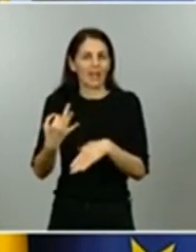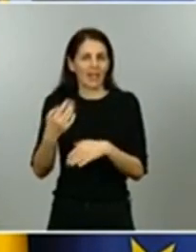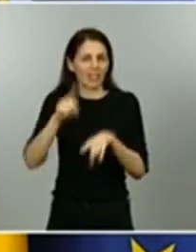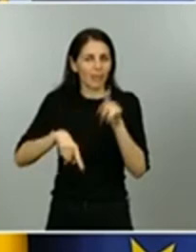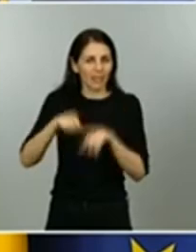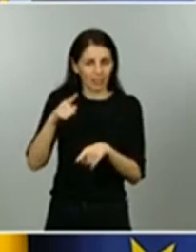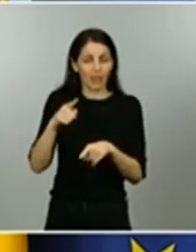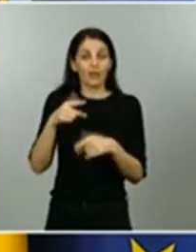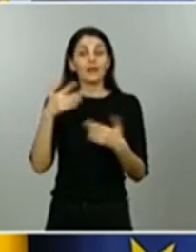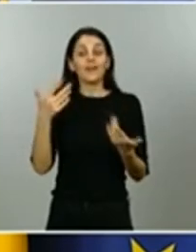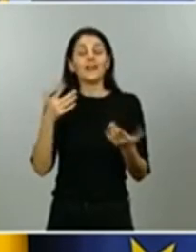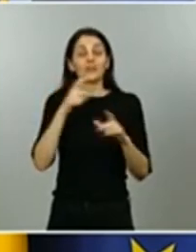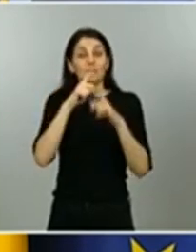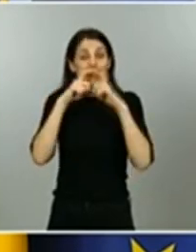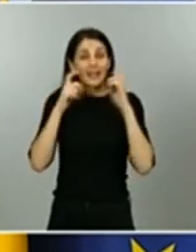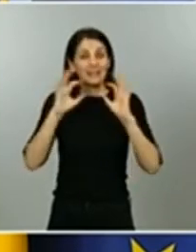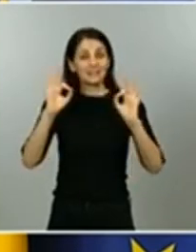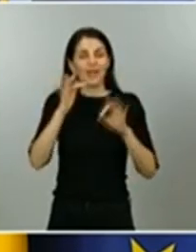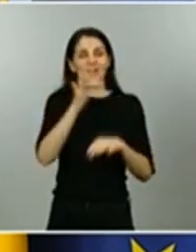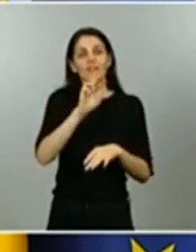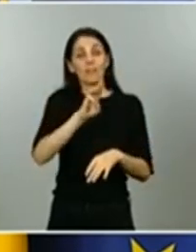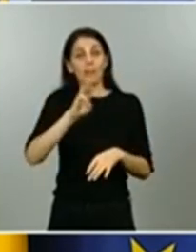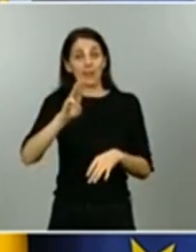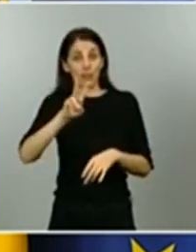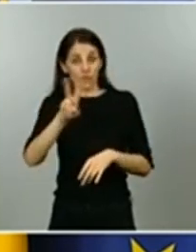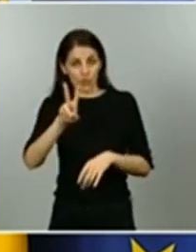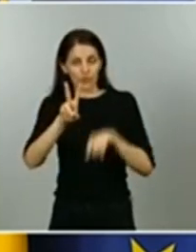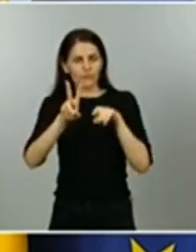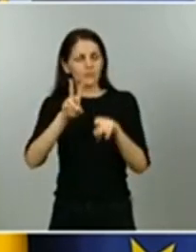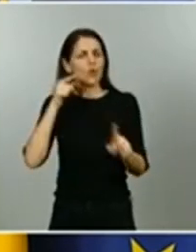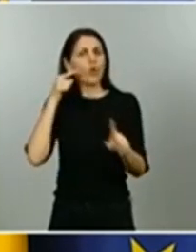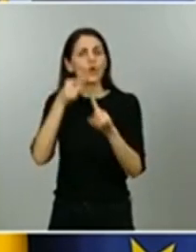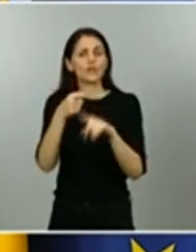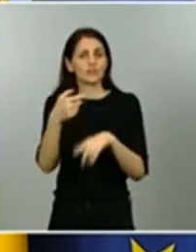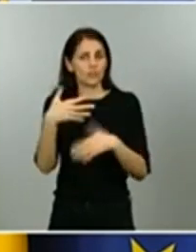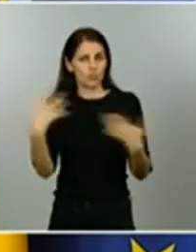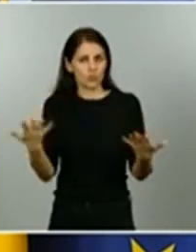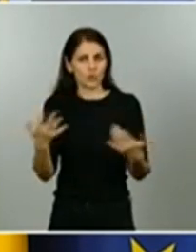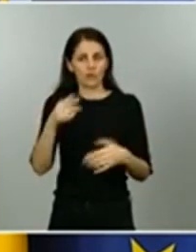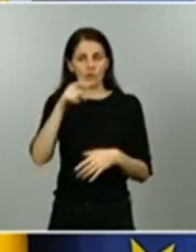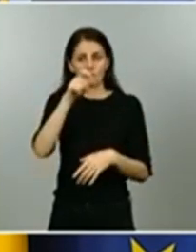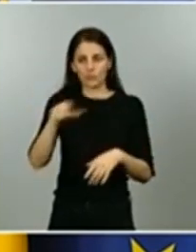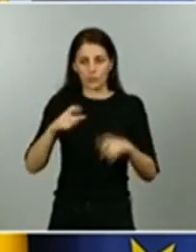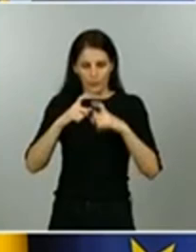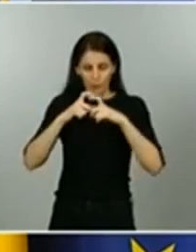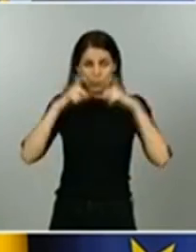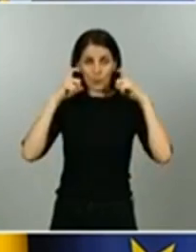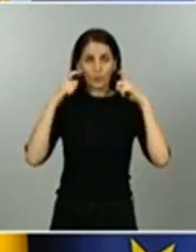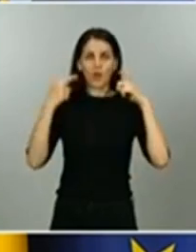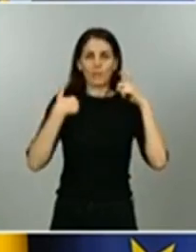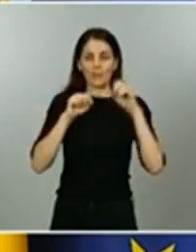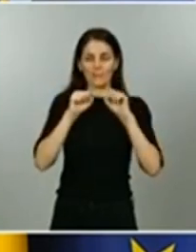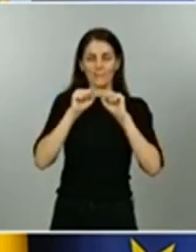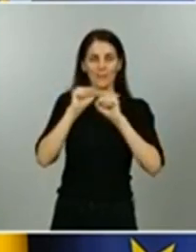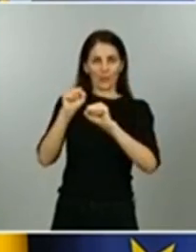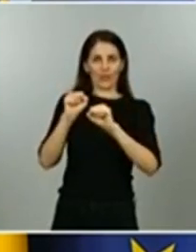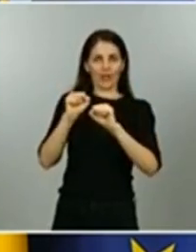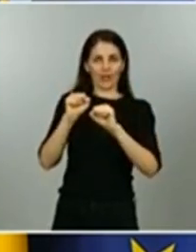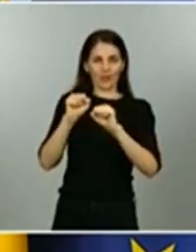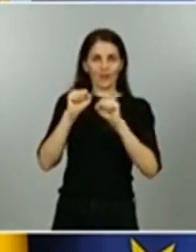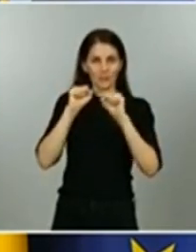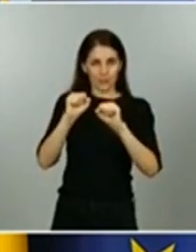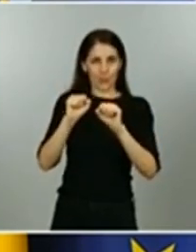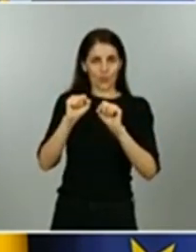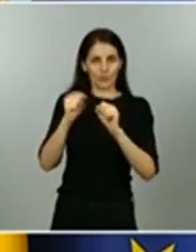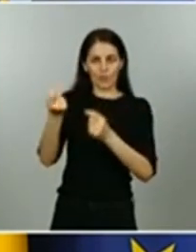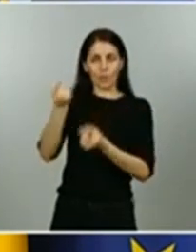fundamentalmente están pensadas para evitar que aquel que la lleva se infecte también protegen algo de alguna manera a aquel